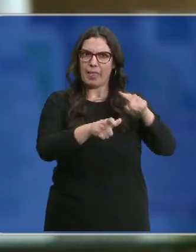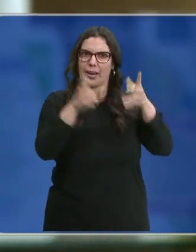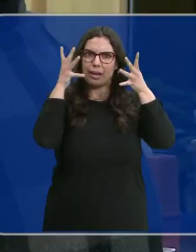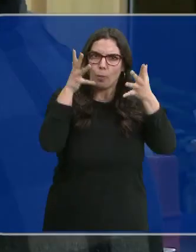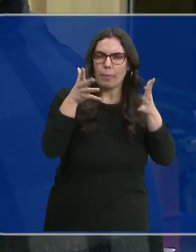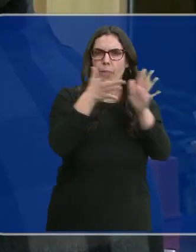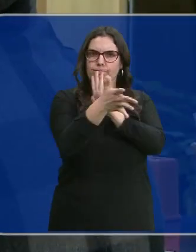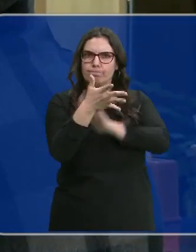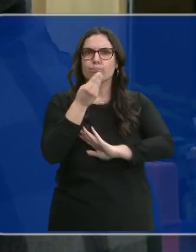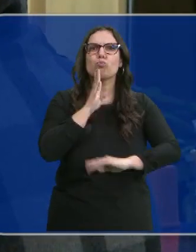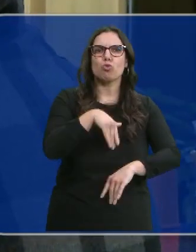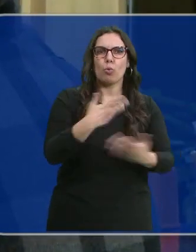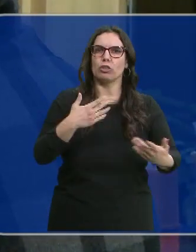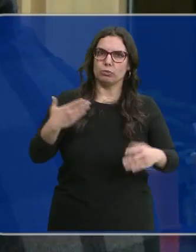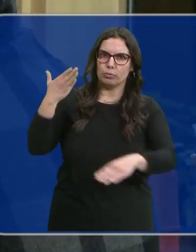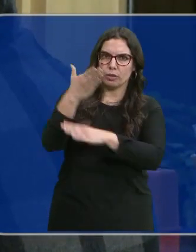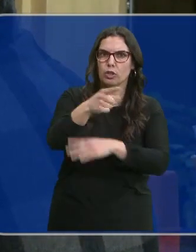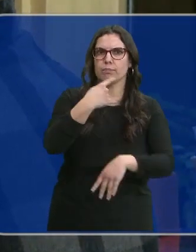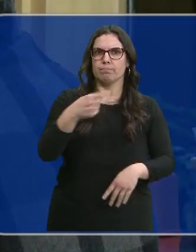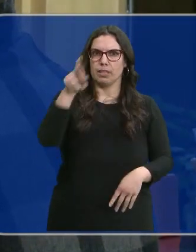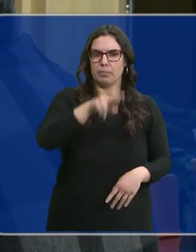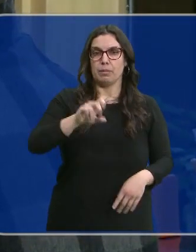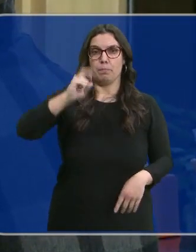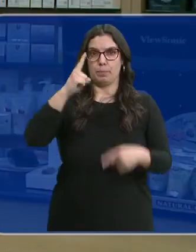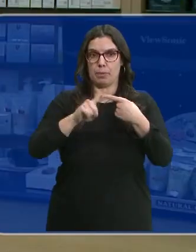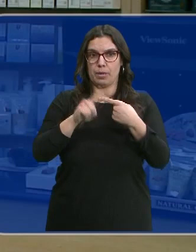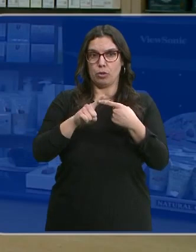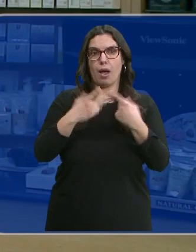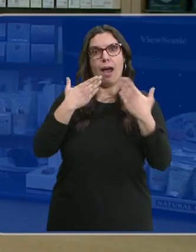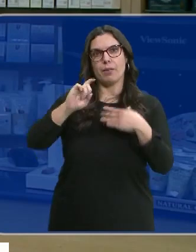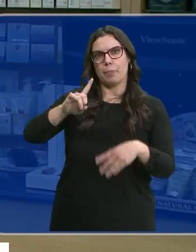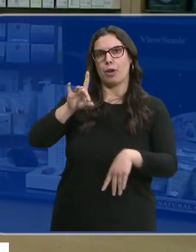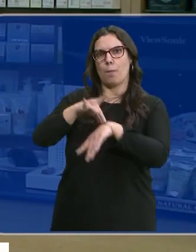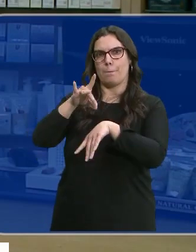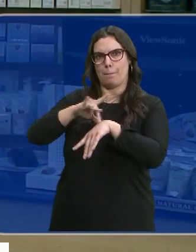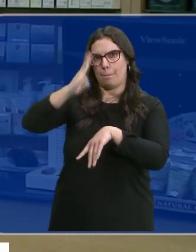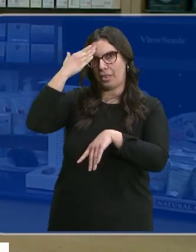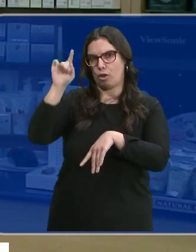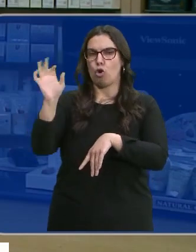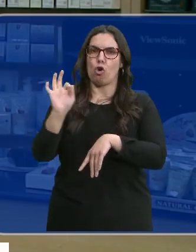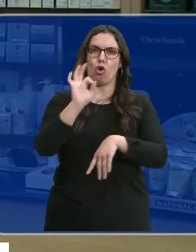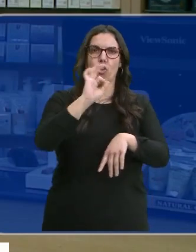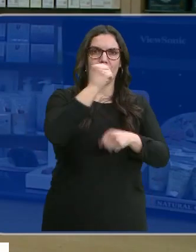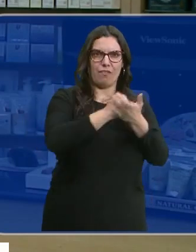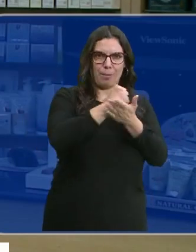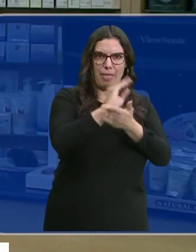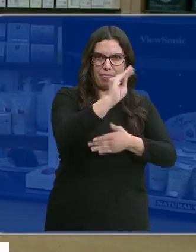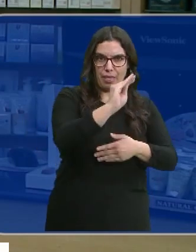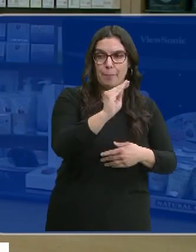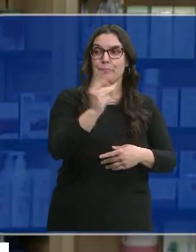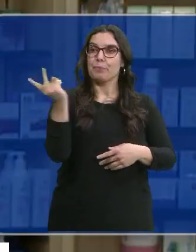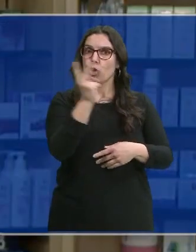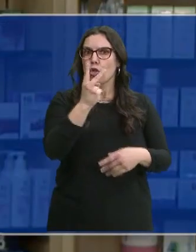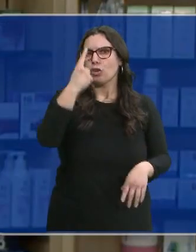y le va a hacer la indicación adecuada. Hemos ido a una e insisten. Uno, que hablen con el médico o con el farmacéutico. Y dos, que el médico y el